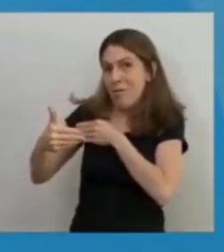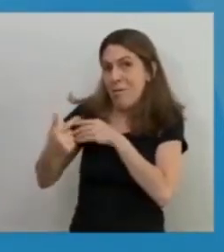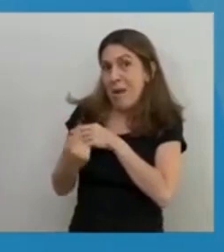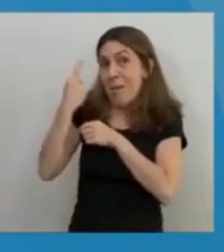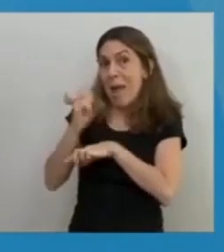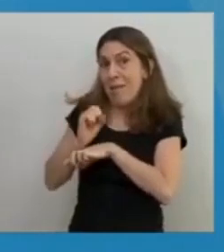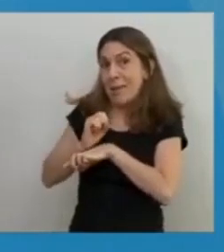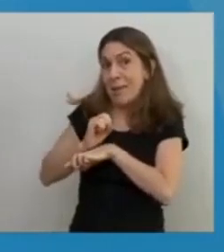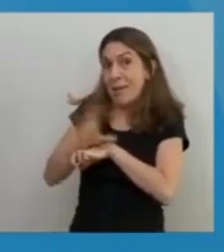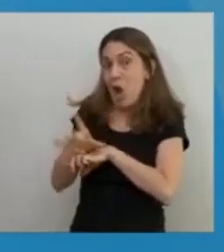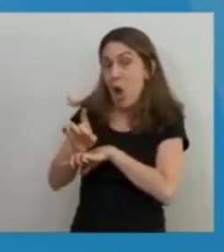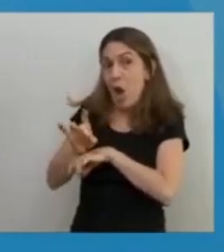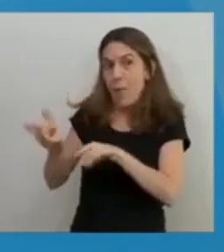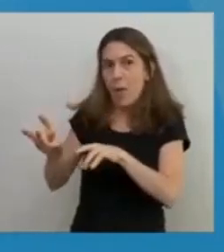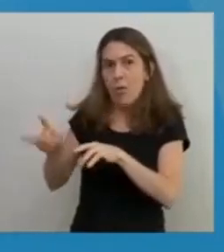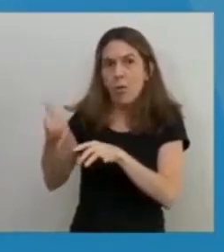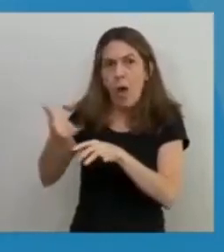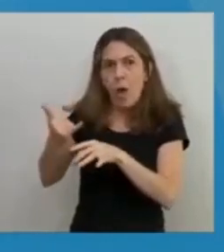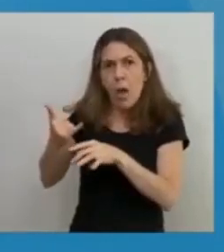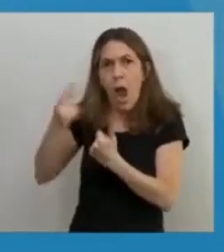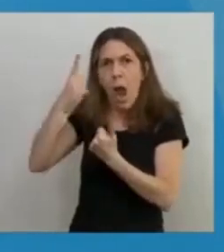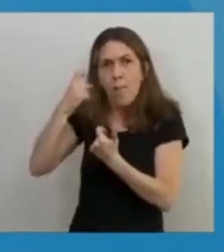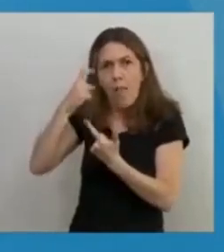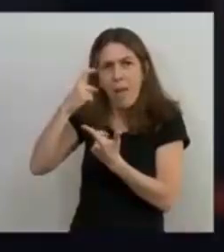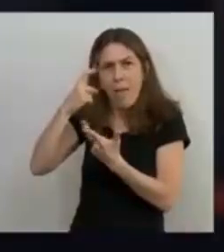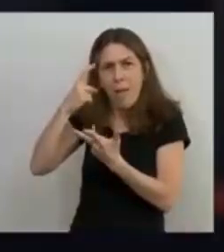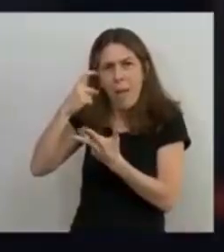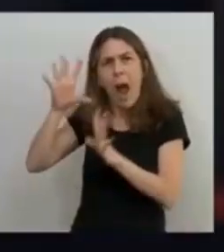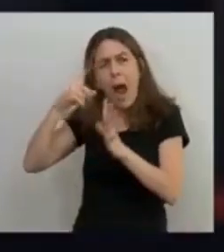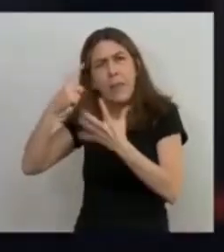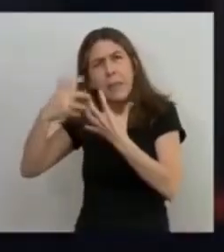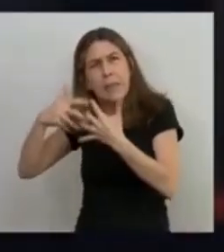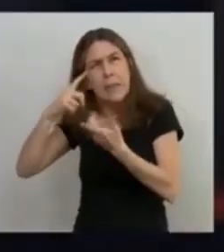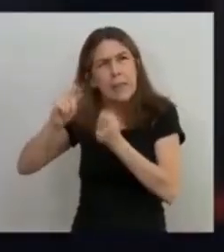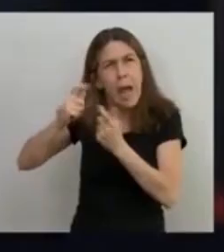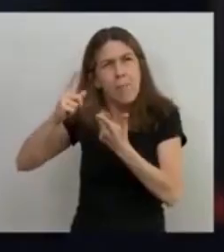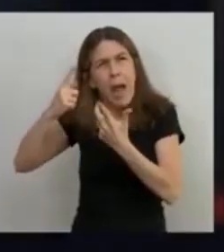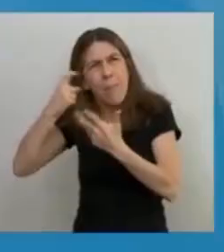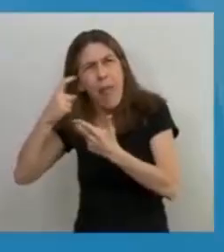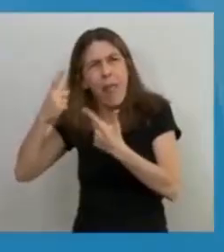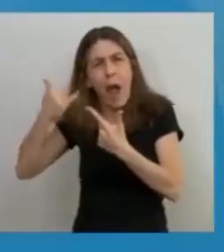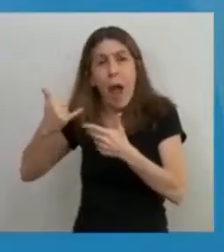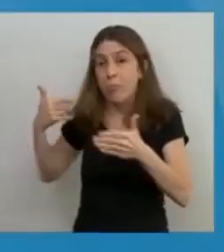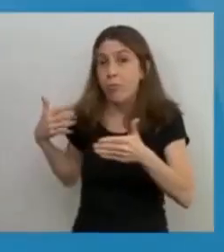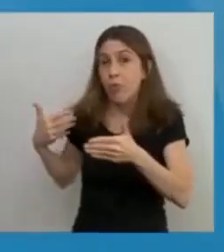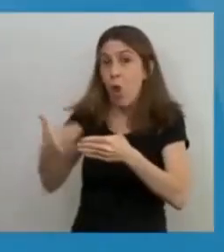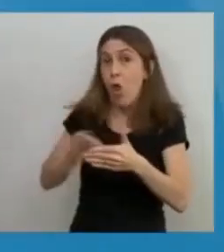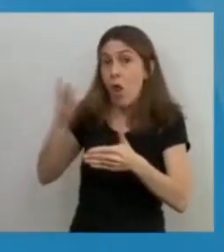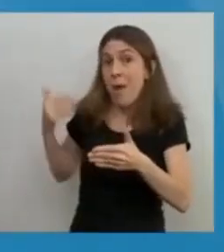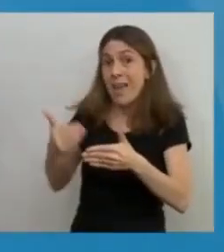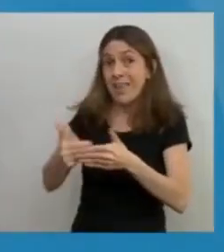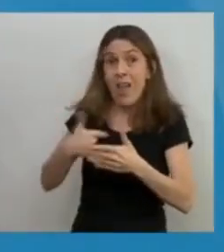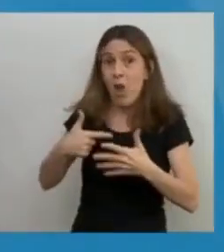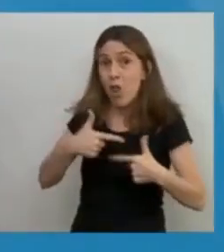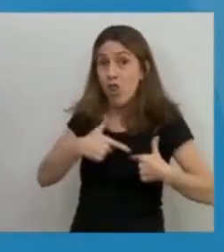mucha experiencia y hemos aprendido mucho. Con dolor, porque en el medio decenas de miles de